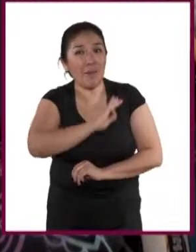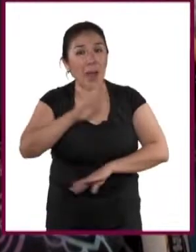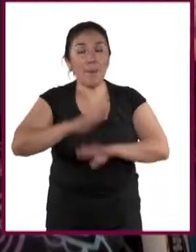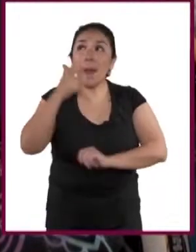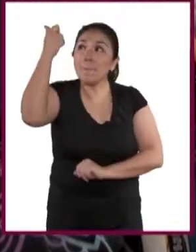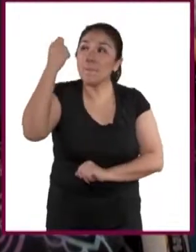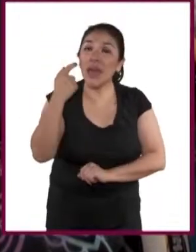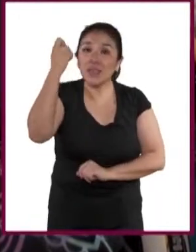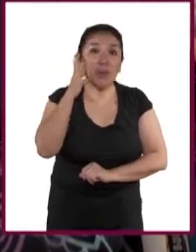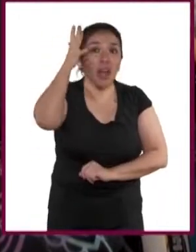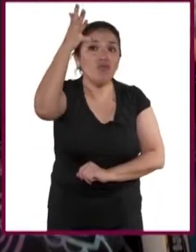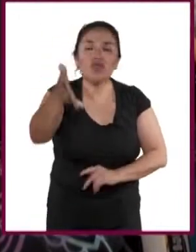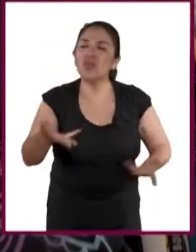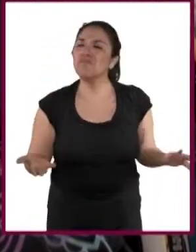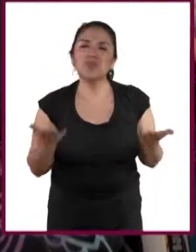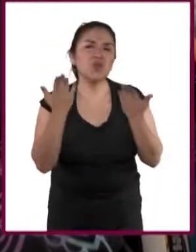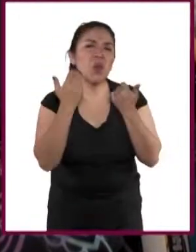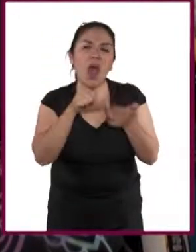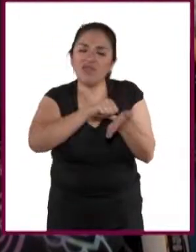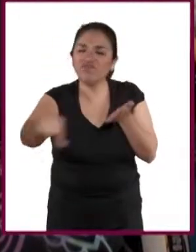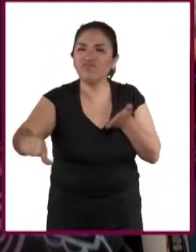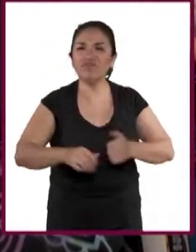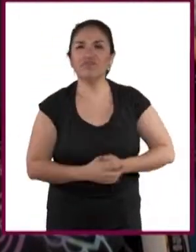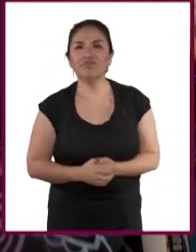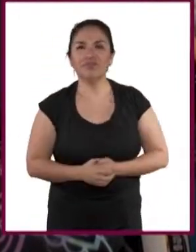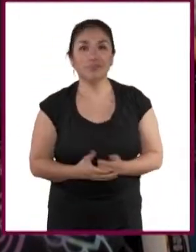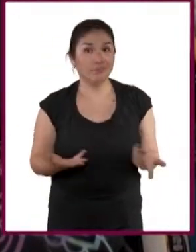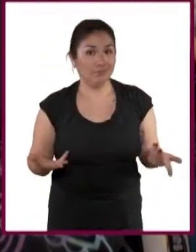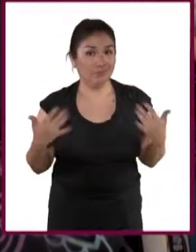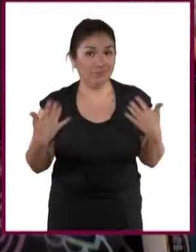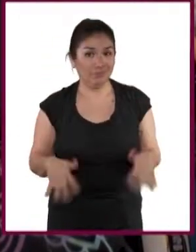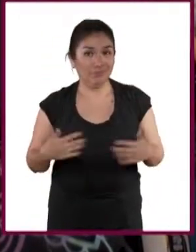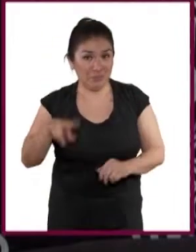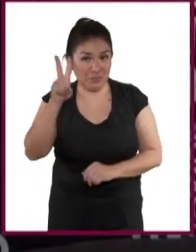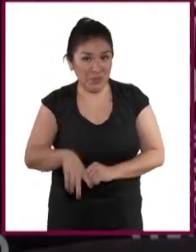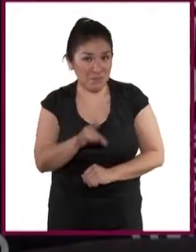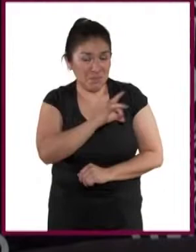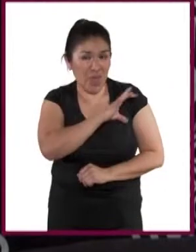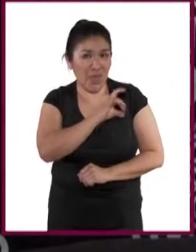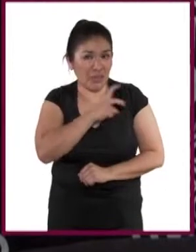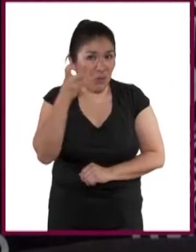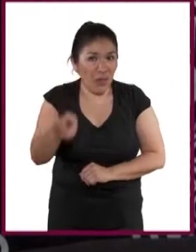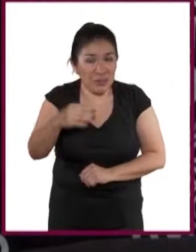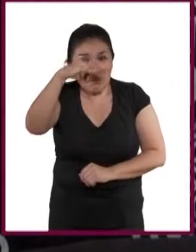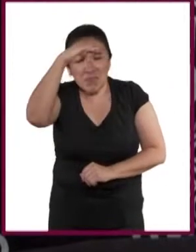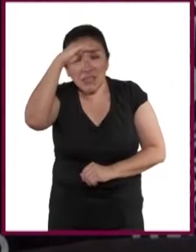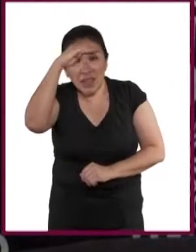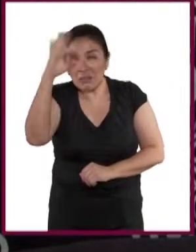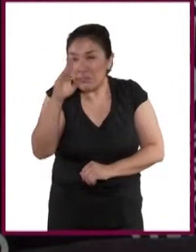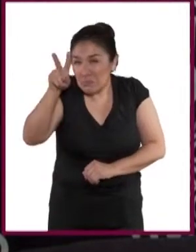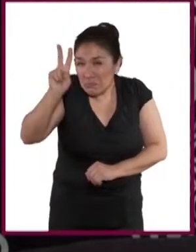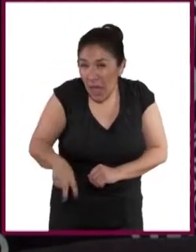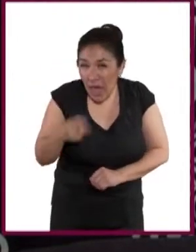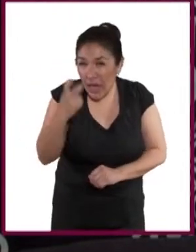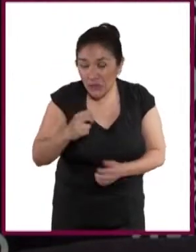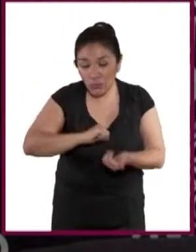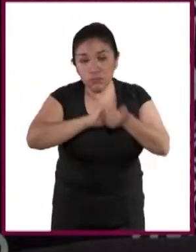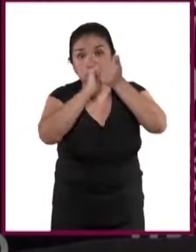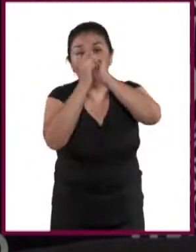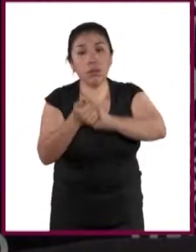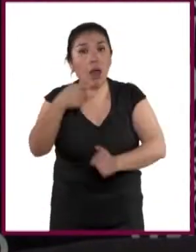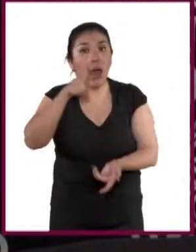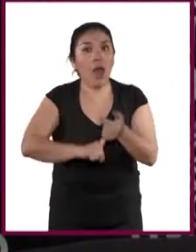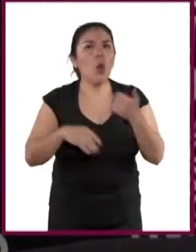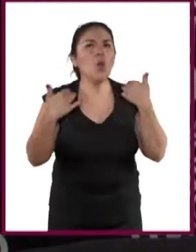toda la posibilidad de una pensión que asegure la manutención durante la vejez. ¡Ups! ¡Qué miedo! De